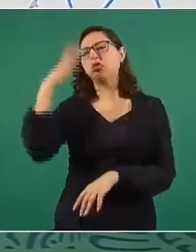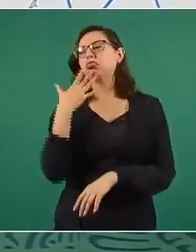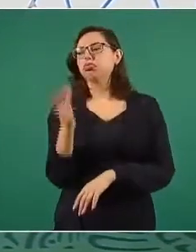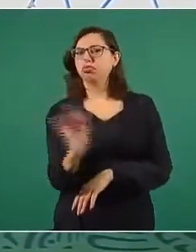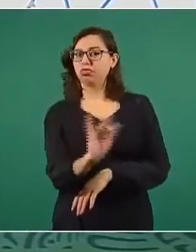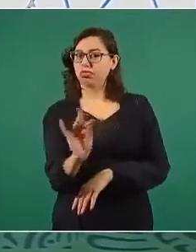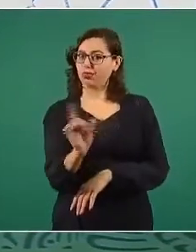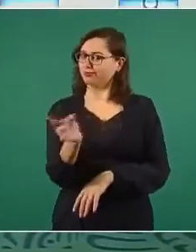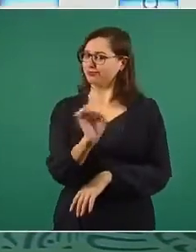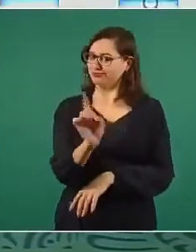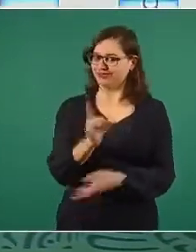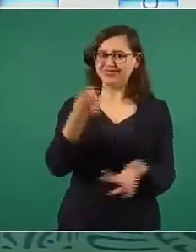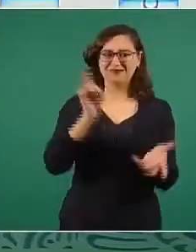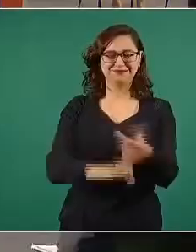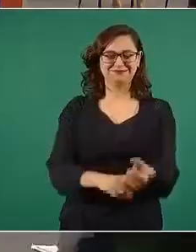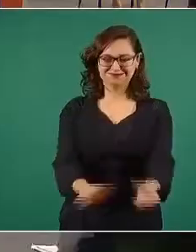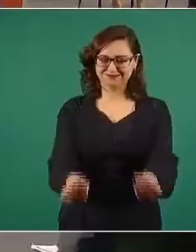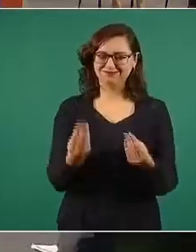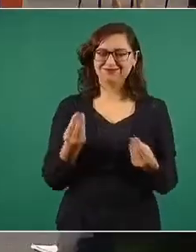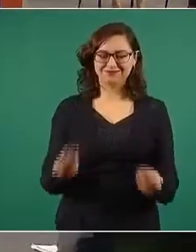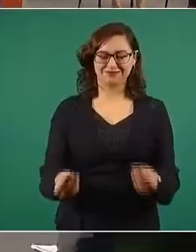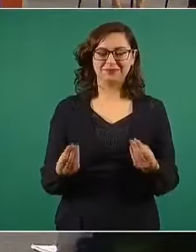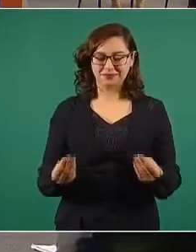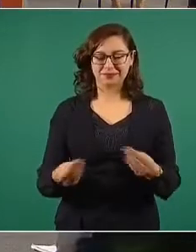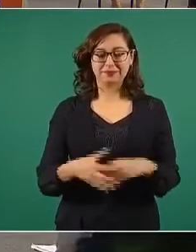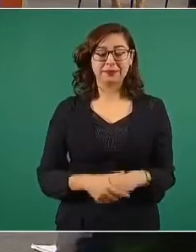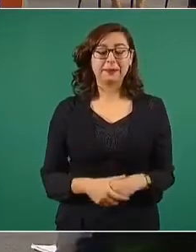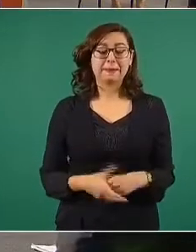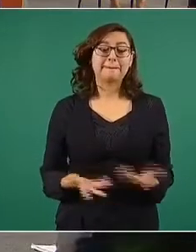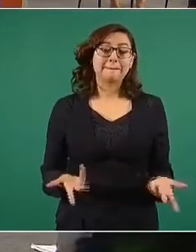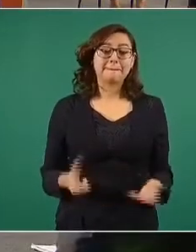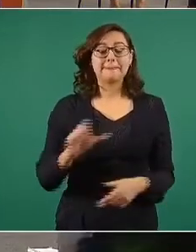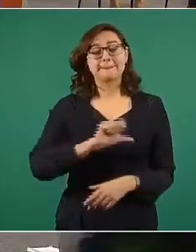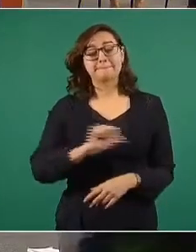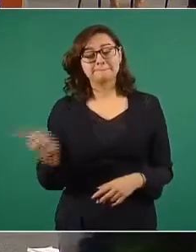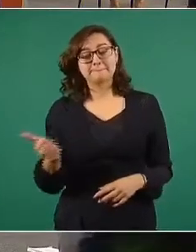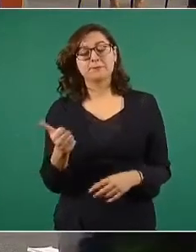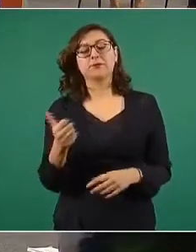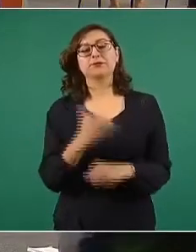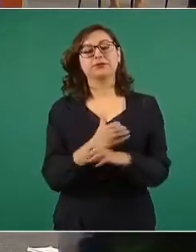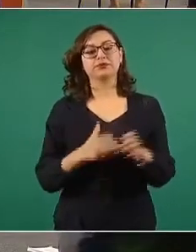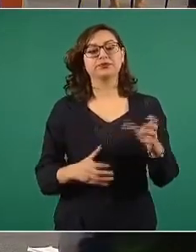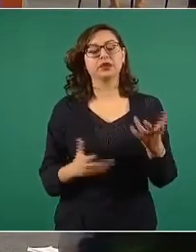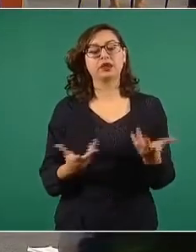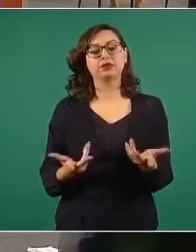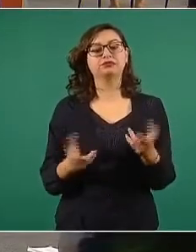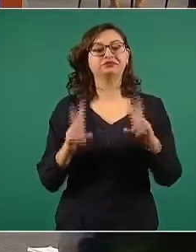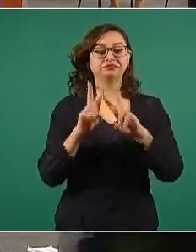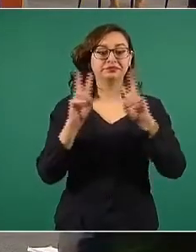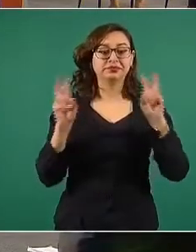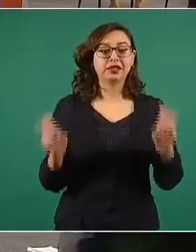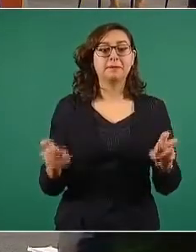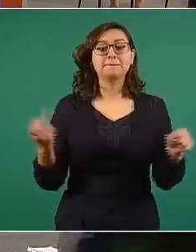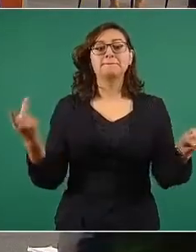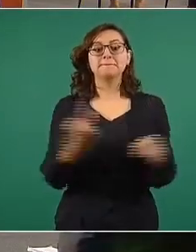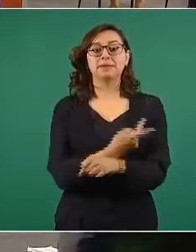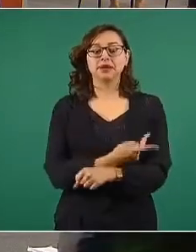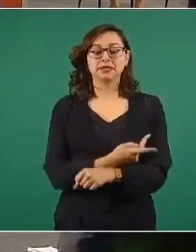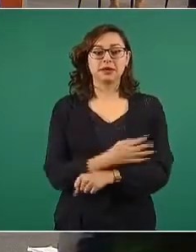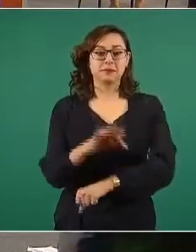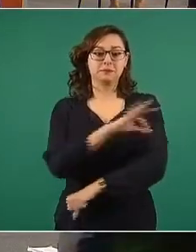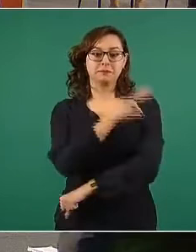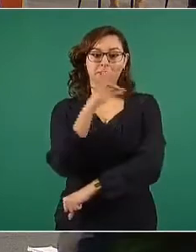La que sigue, por favor. Otra cosa que México tiene es de los países que tenemos más vacunas